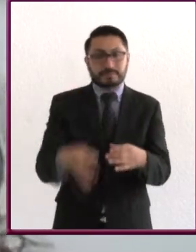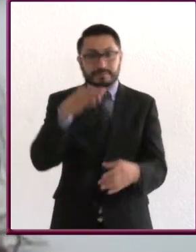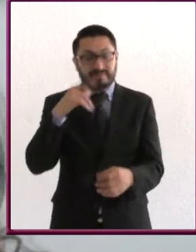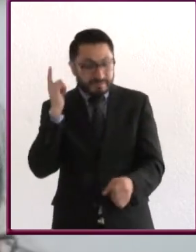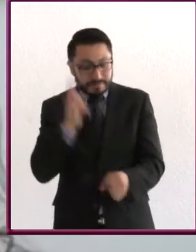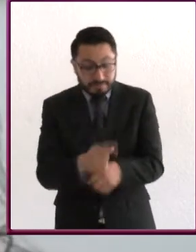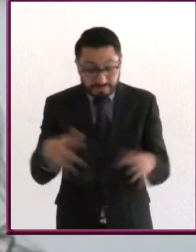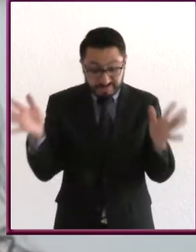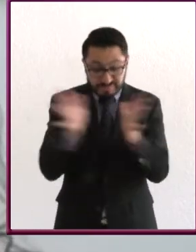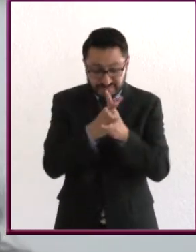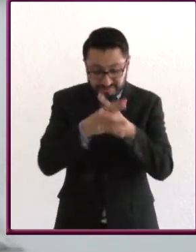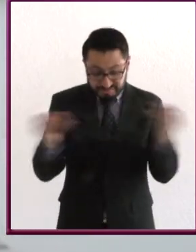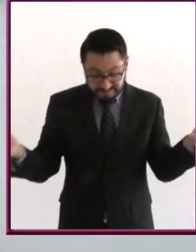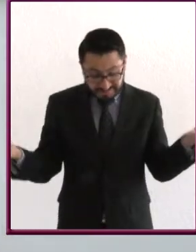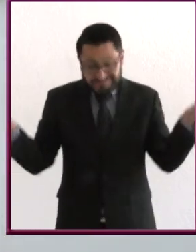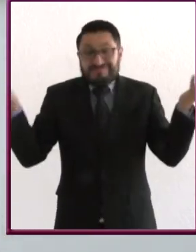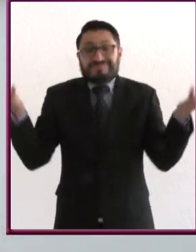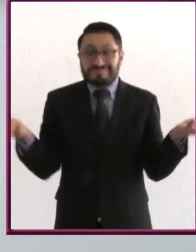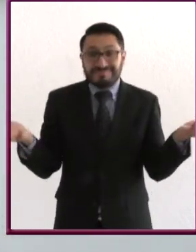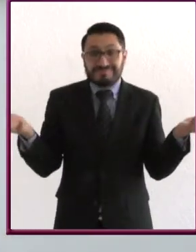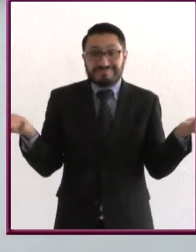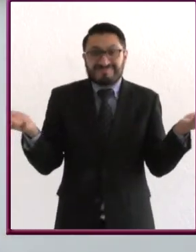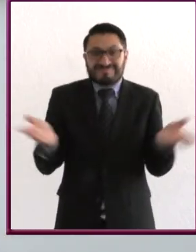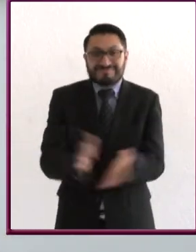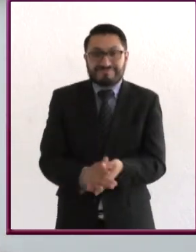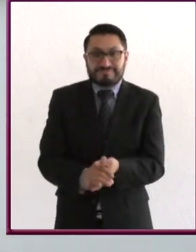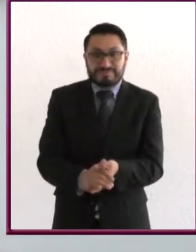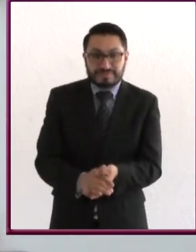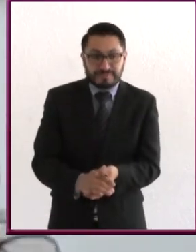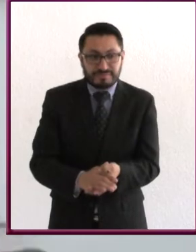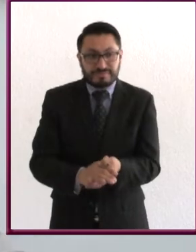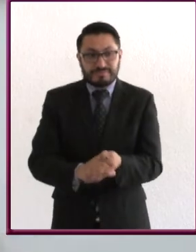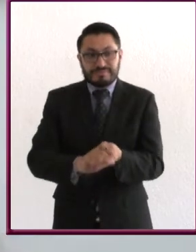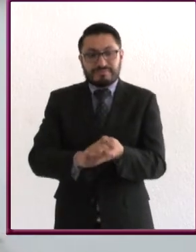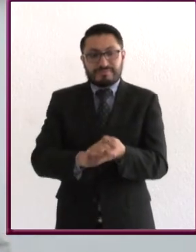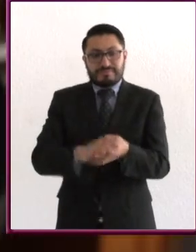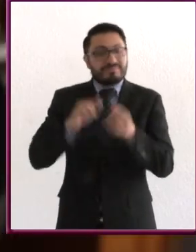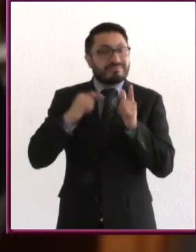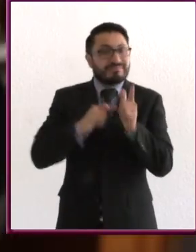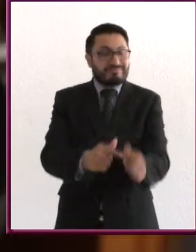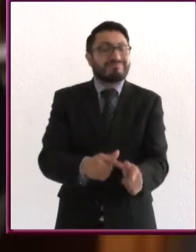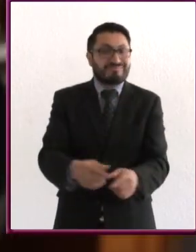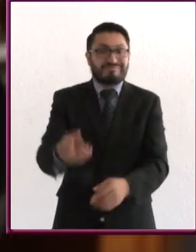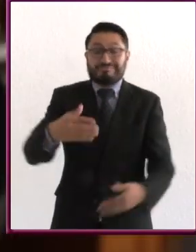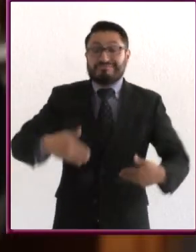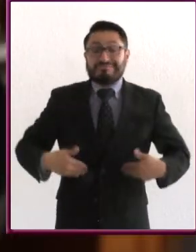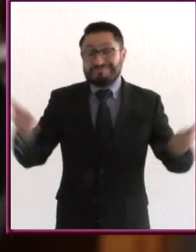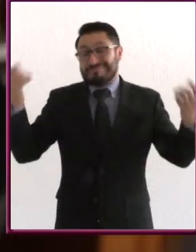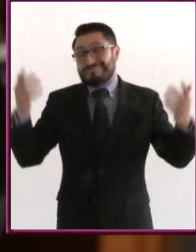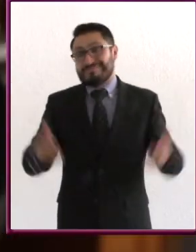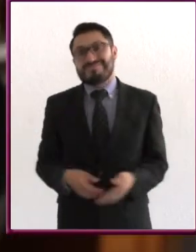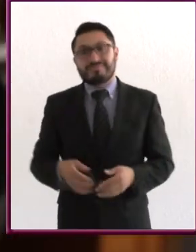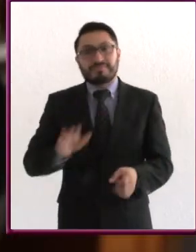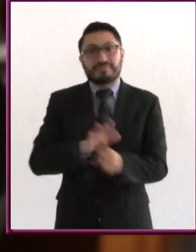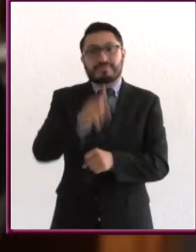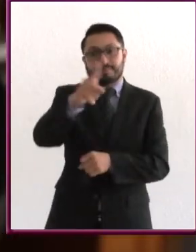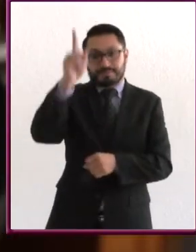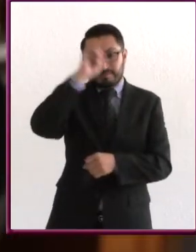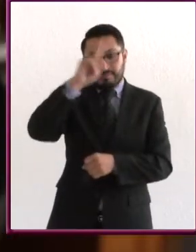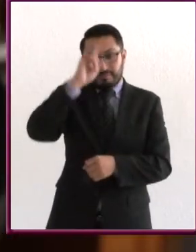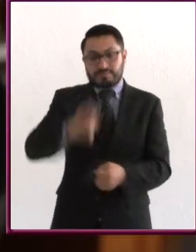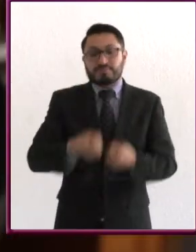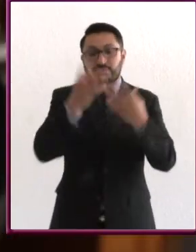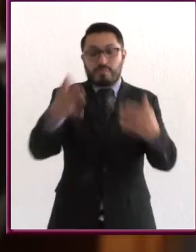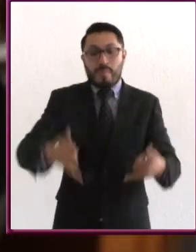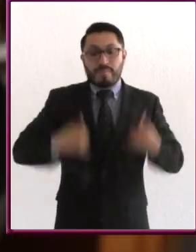dimos cuenta ya se acabaron y ni siquiera las disfrutamos y seguimos con hambre. ¿Qué le recomendarías a los jóvenes en TV